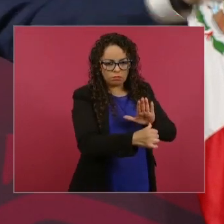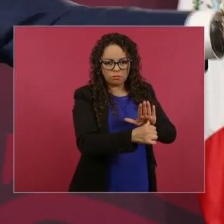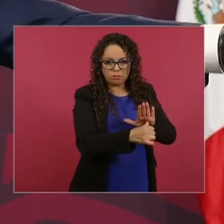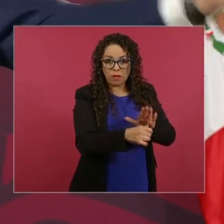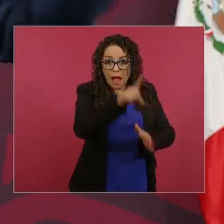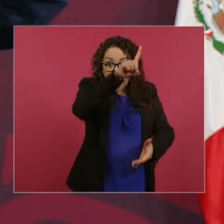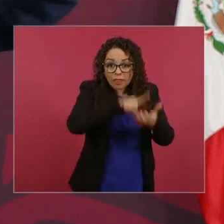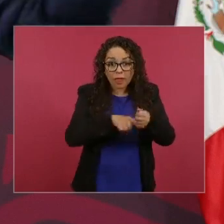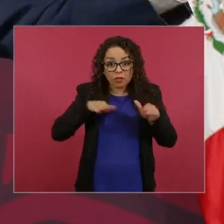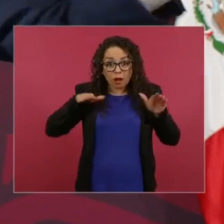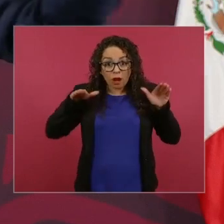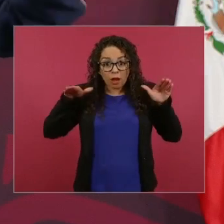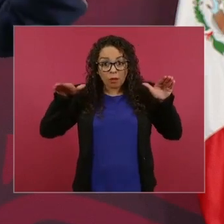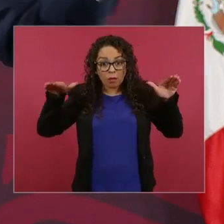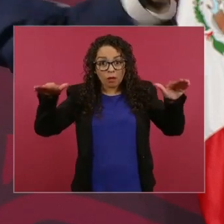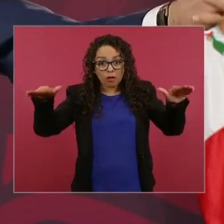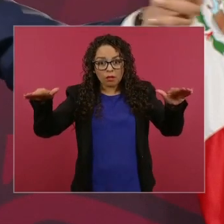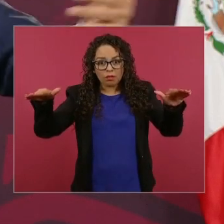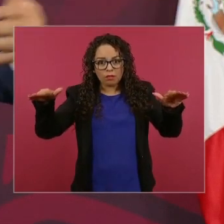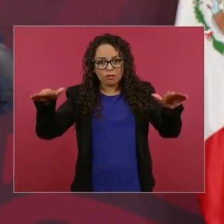y todo eso